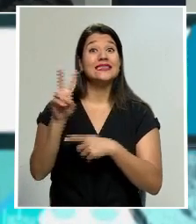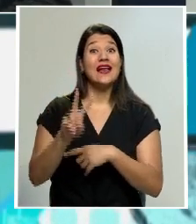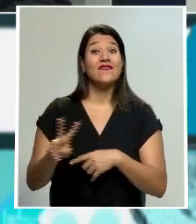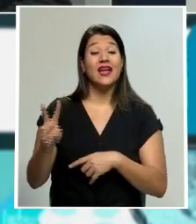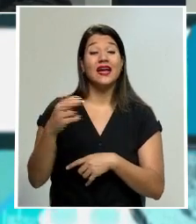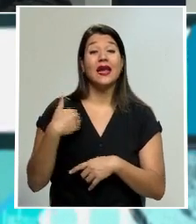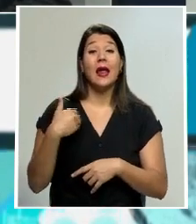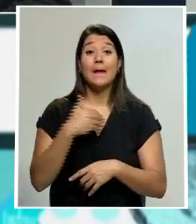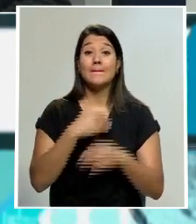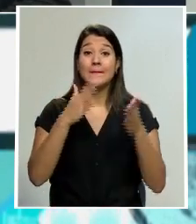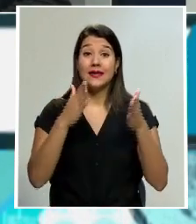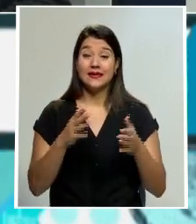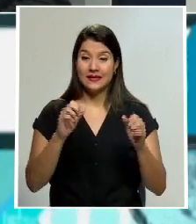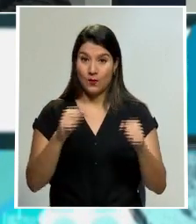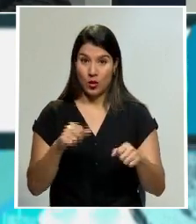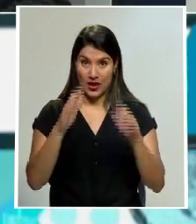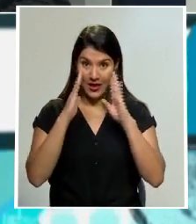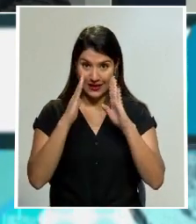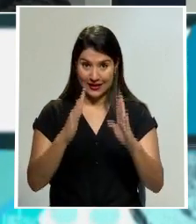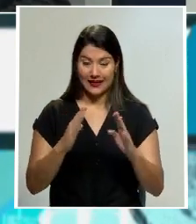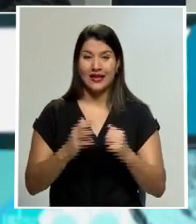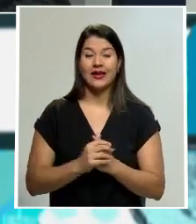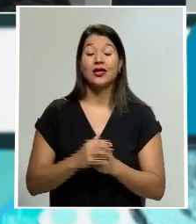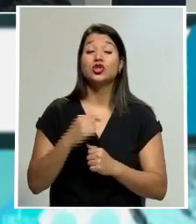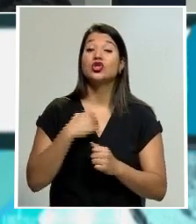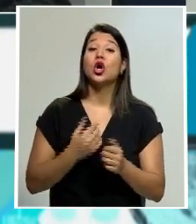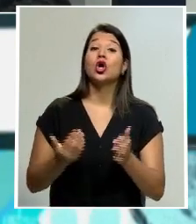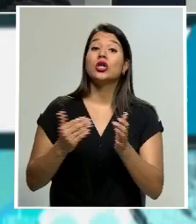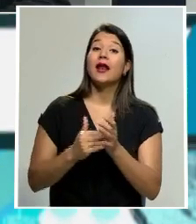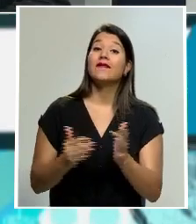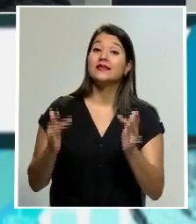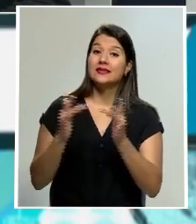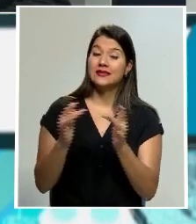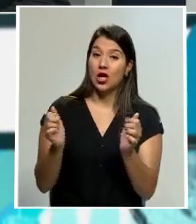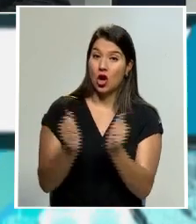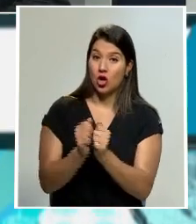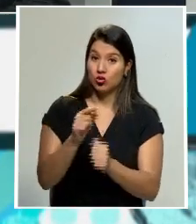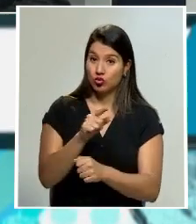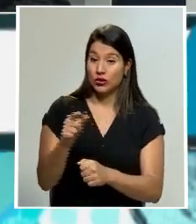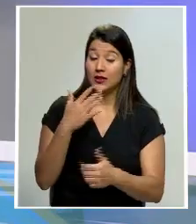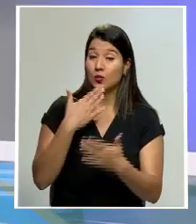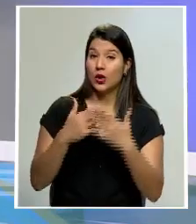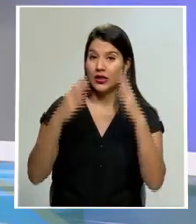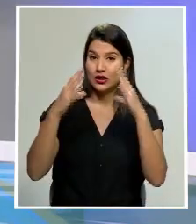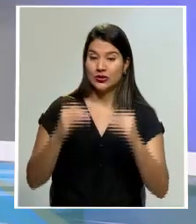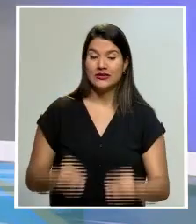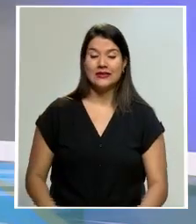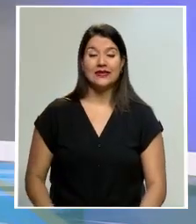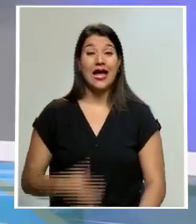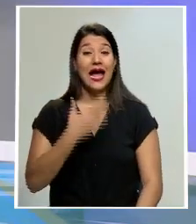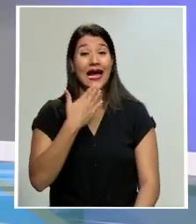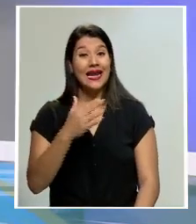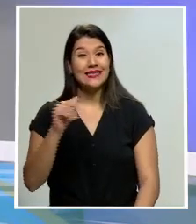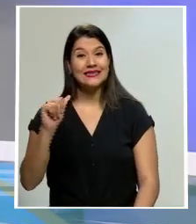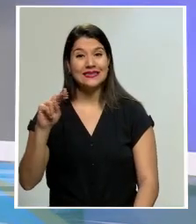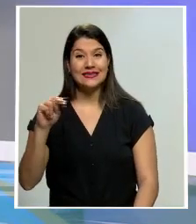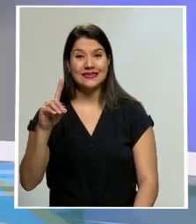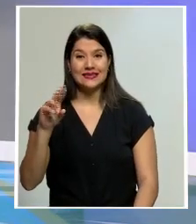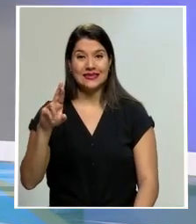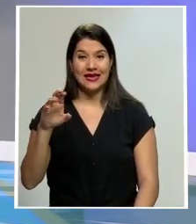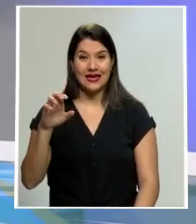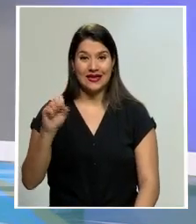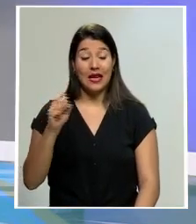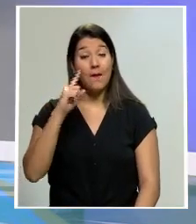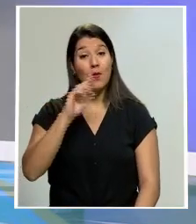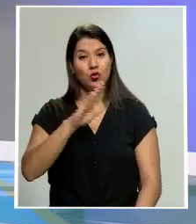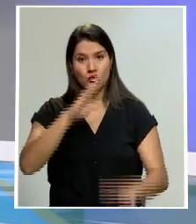atender. Esta es la información que tenemos. Regreso con ustedes al estudio. Buenas noches. Gracias, Andrés, por esta información. Por supuesto